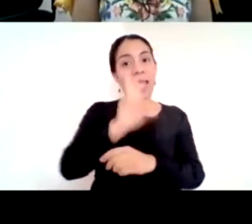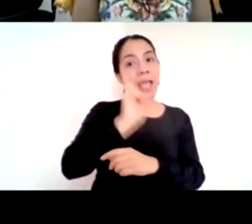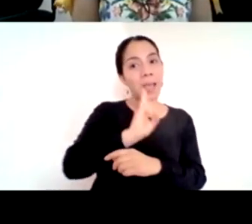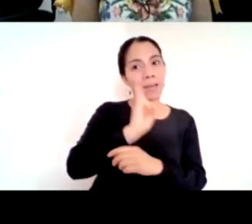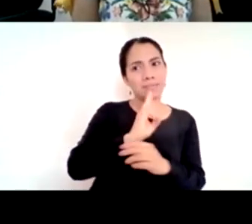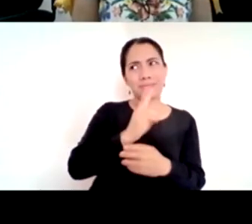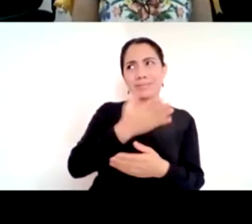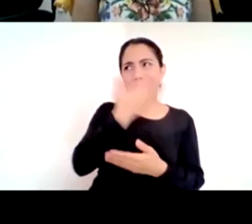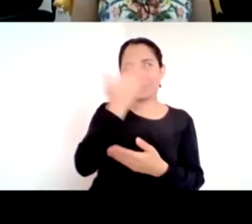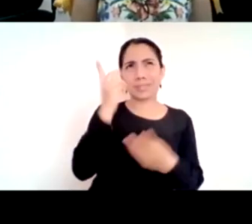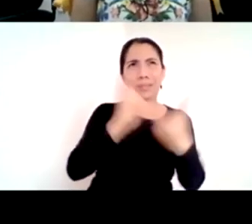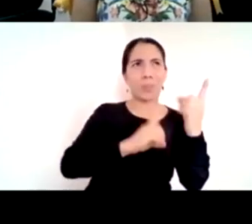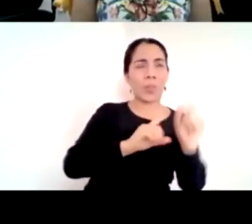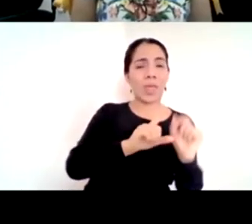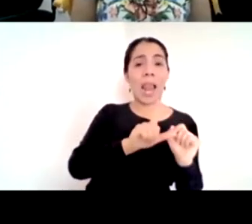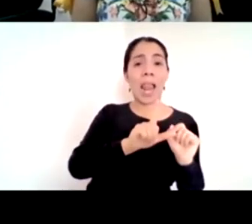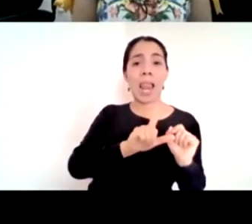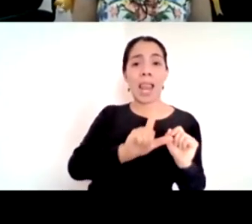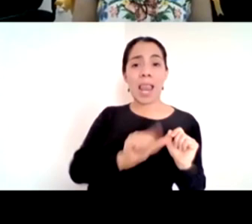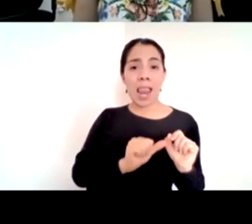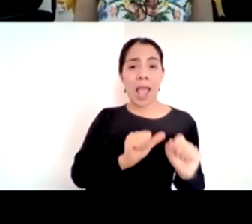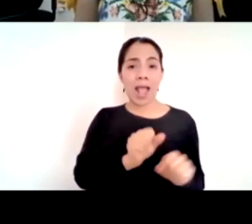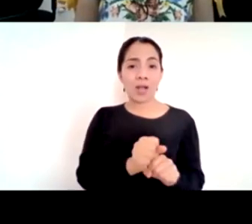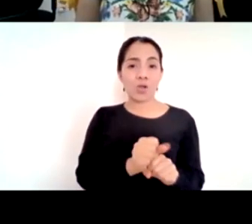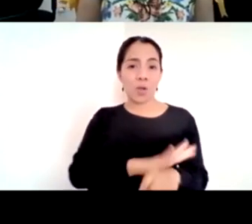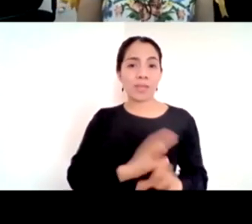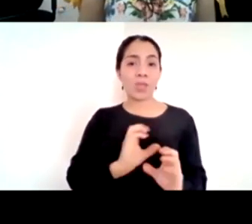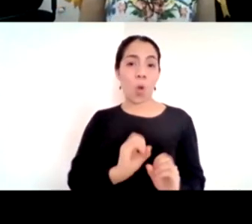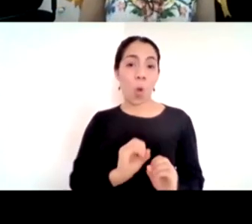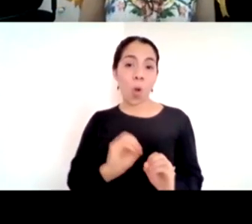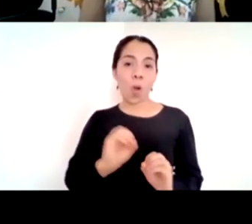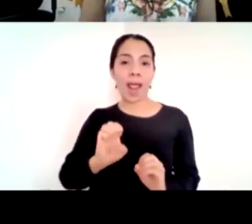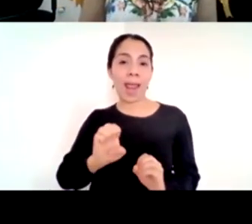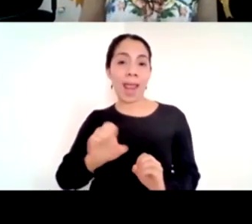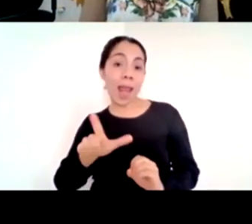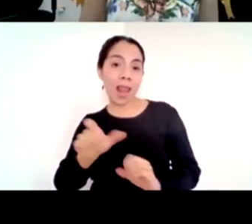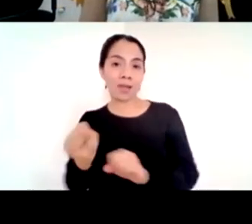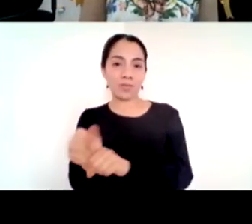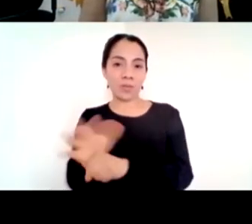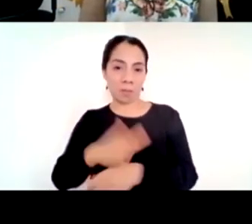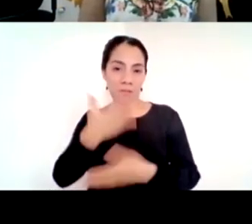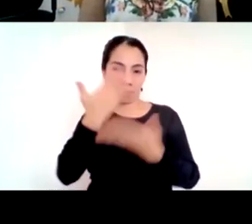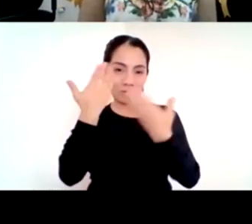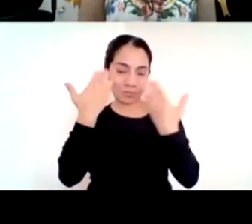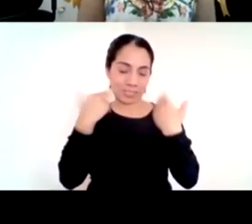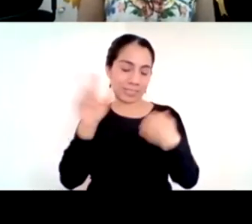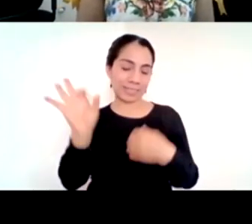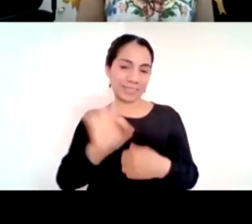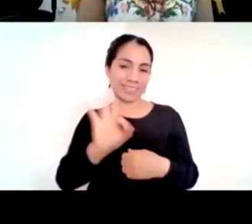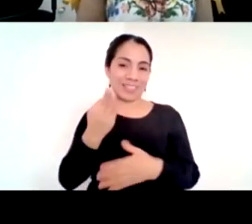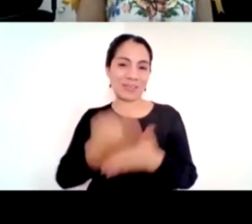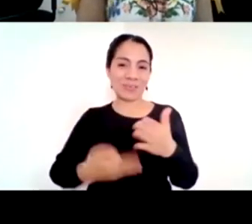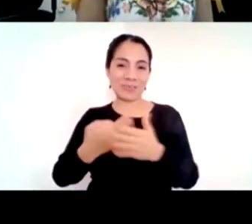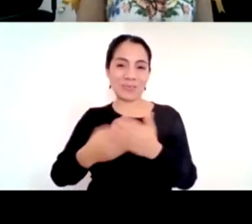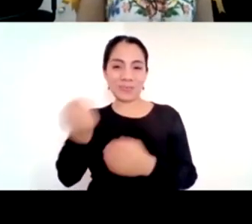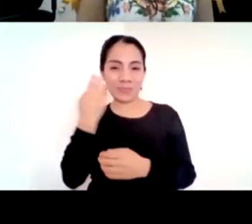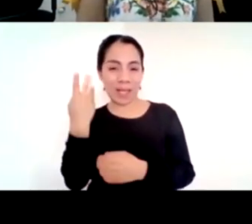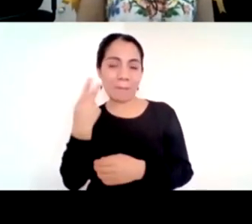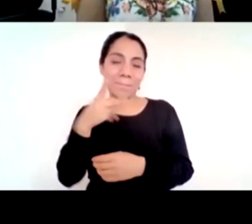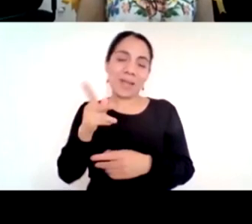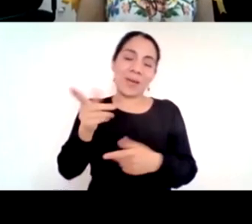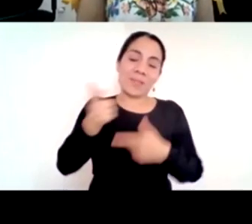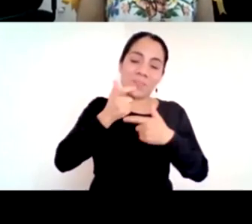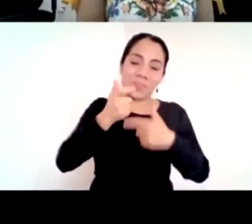COVID yo ahora no sé ni cómo llamarla pero bueno muchísimas gracias me encantó ser testigo de